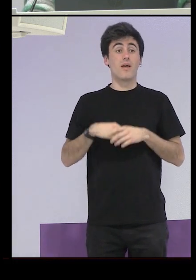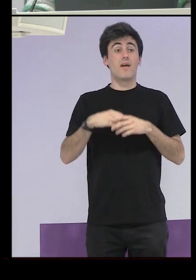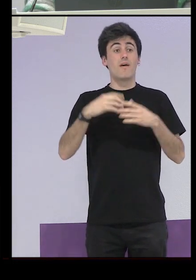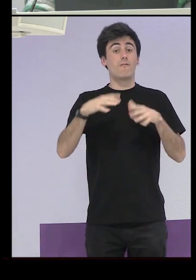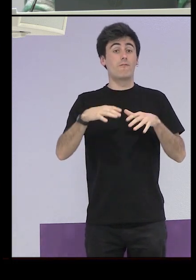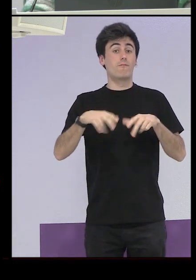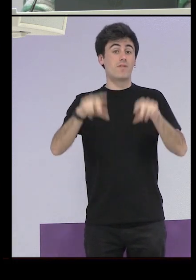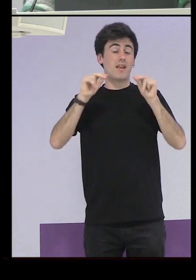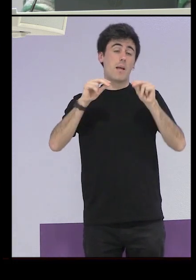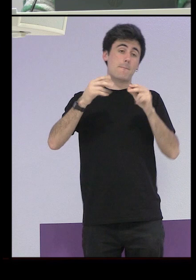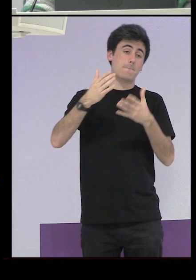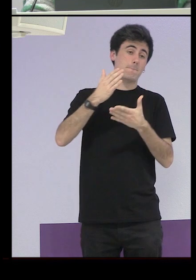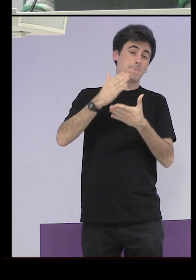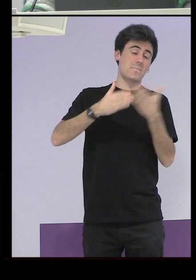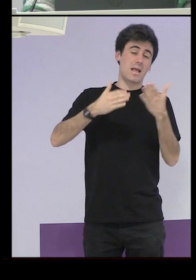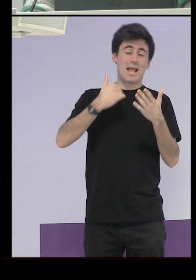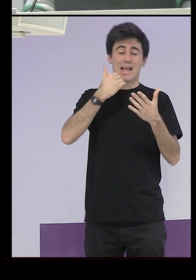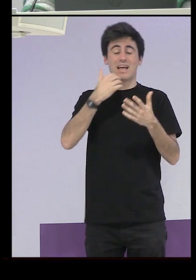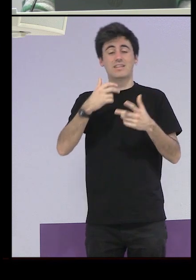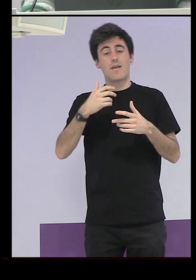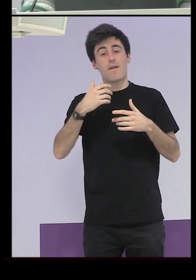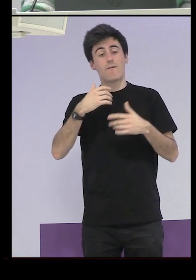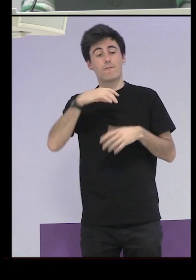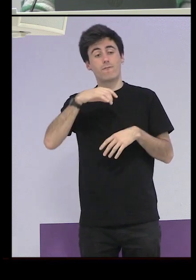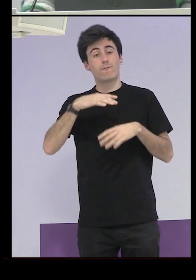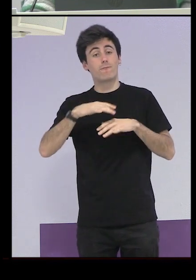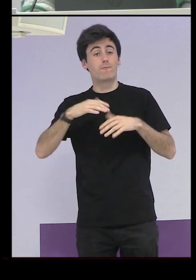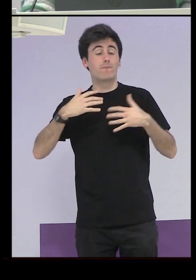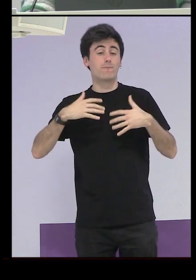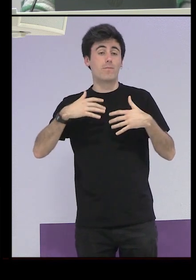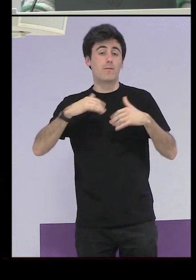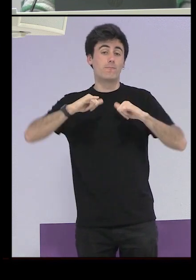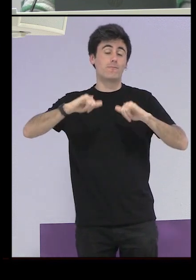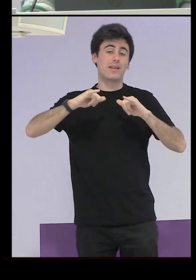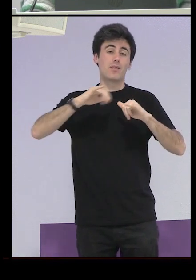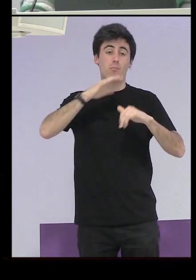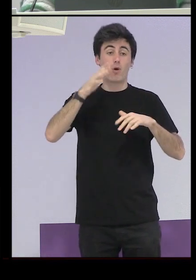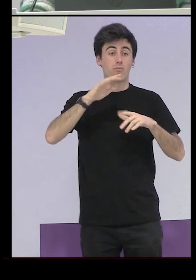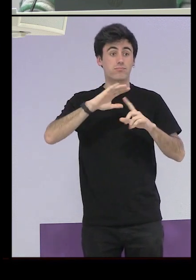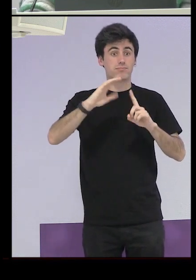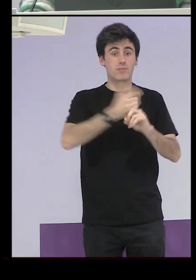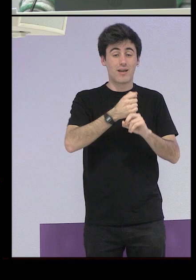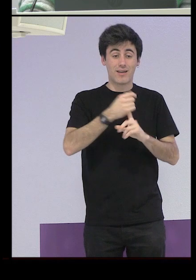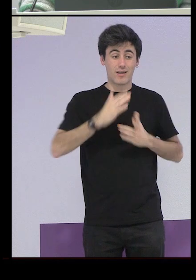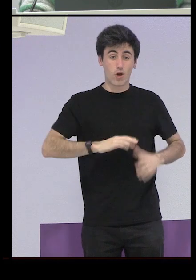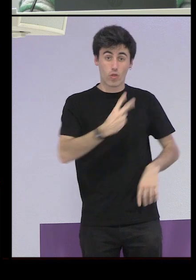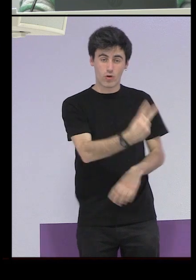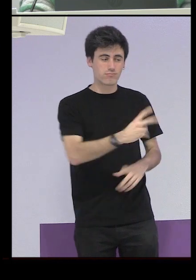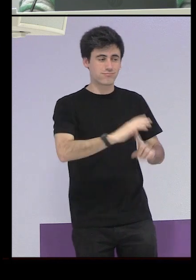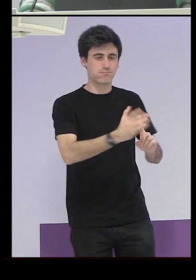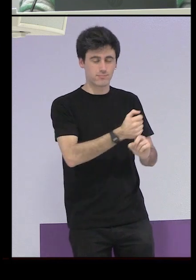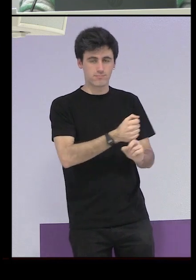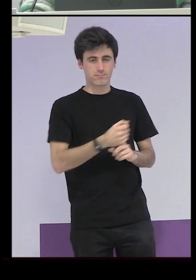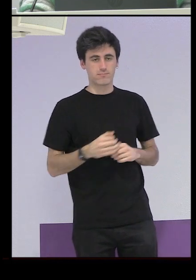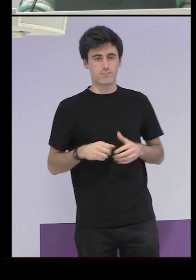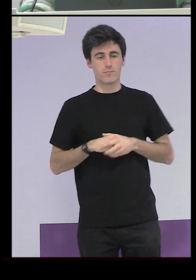les ha encontrado así que bueno pero dentro de un marco de un marco terrible está también por ejemplo